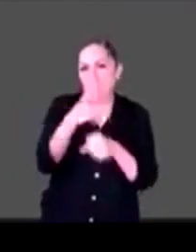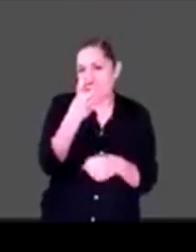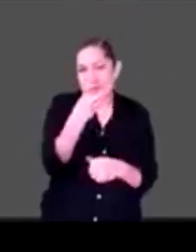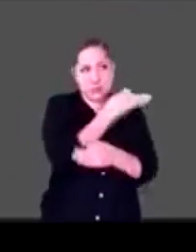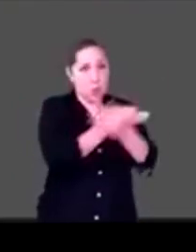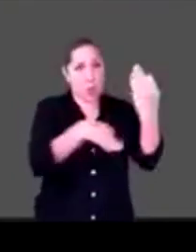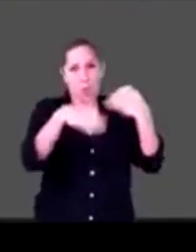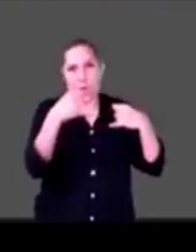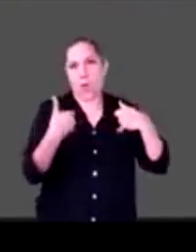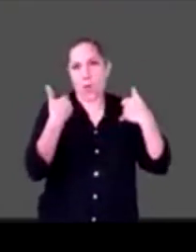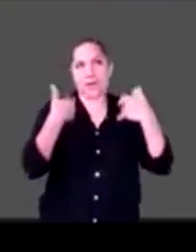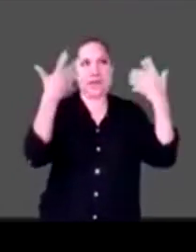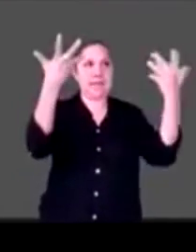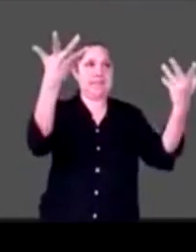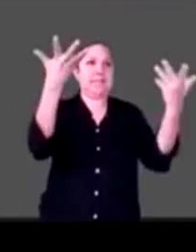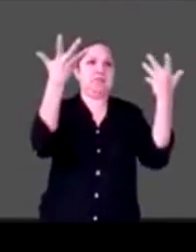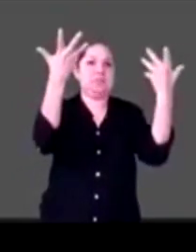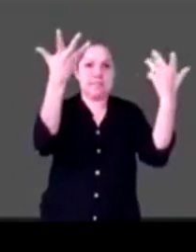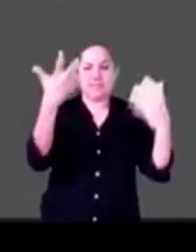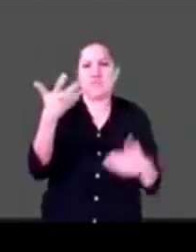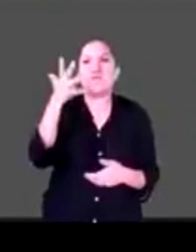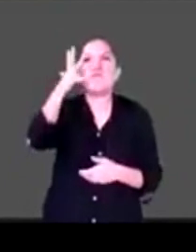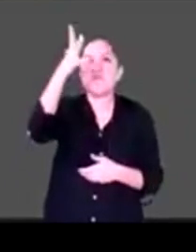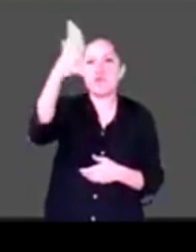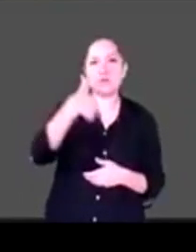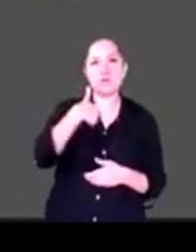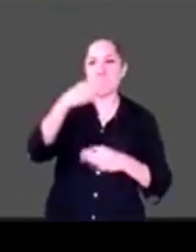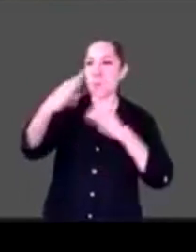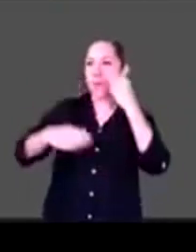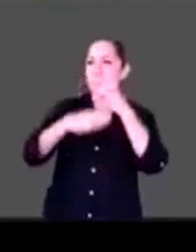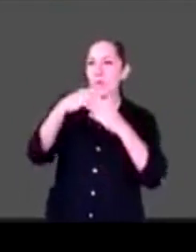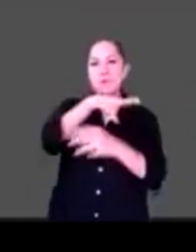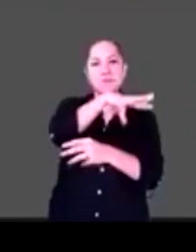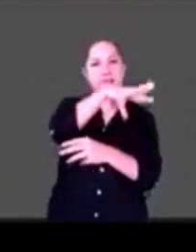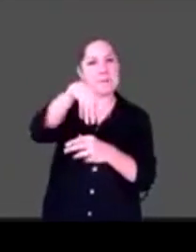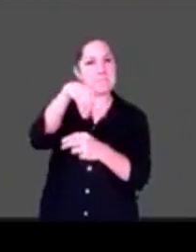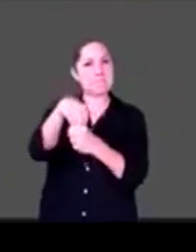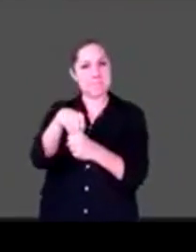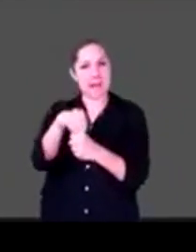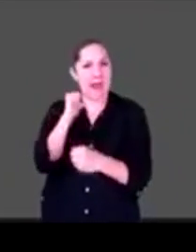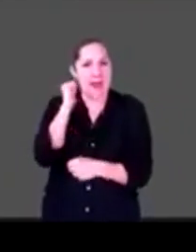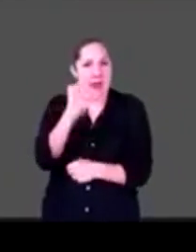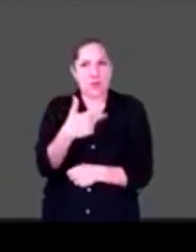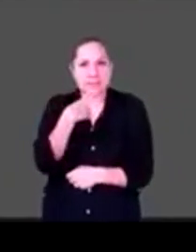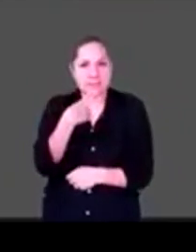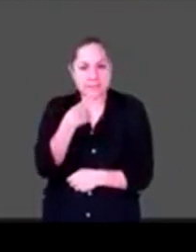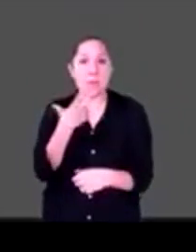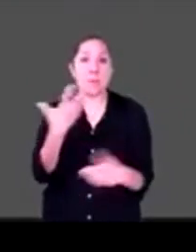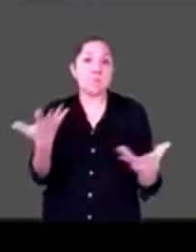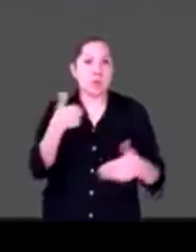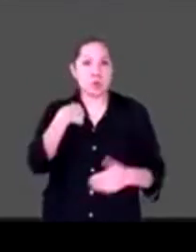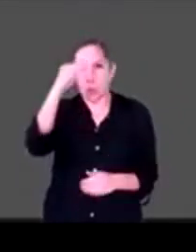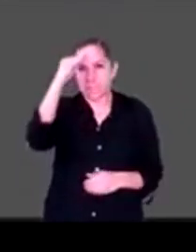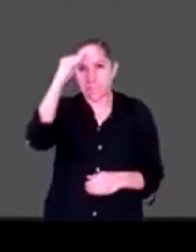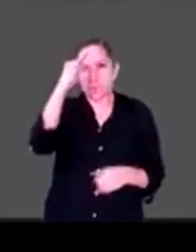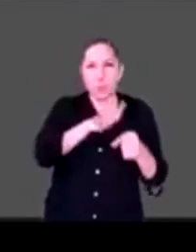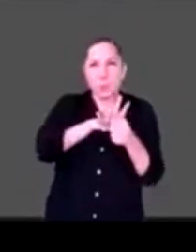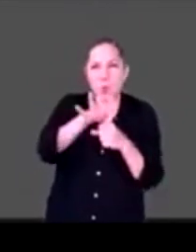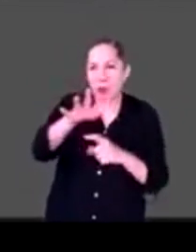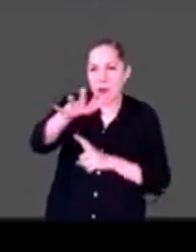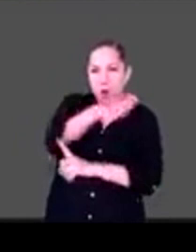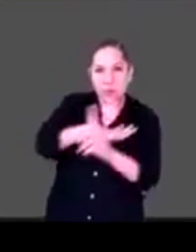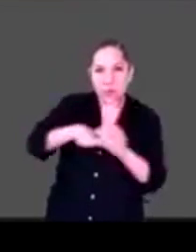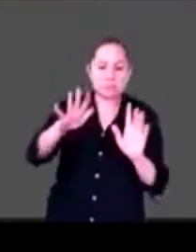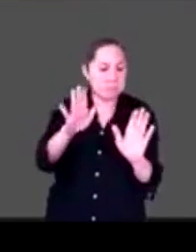platicarte alguna escena reciente y que tenga que ver con esto, creo que lo primero es yo conmigo, yo con